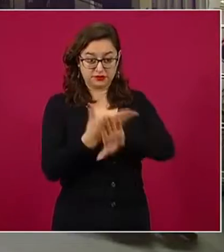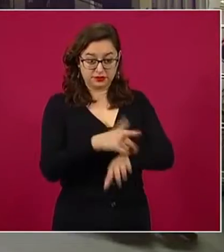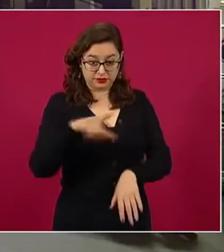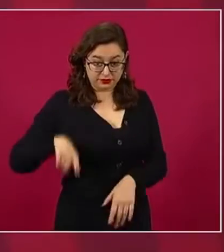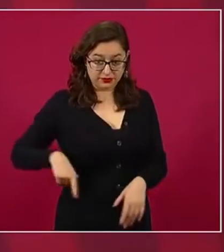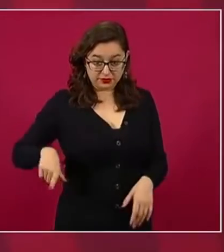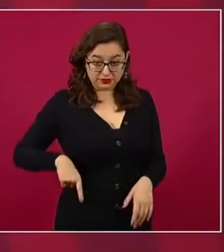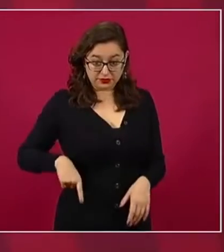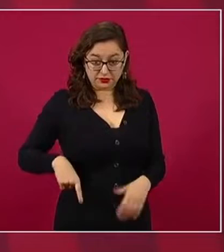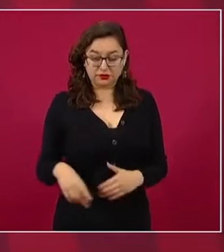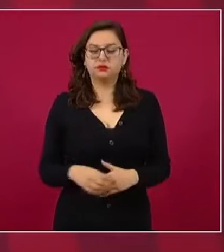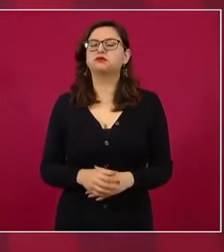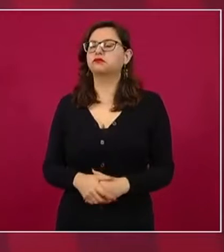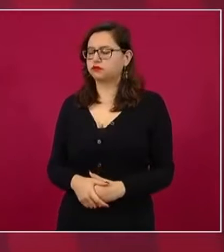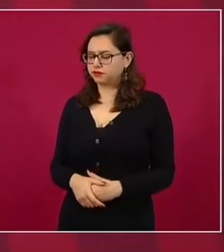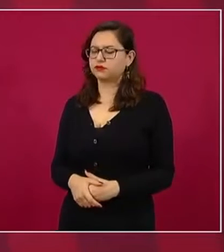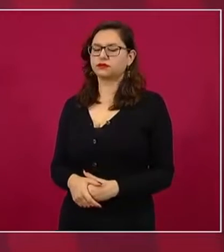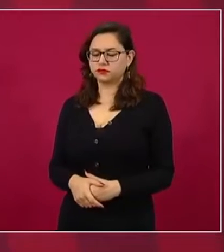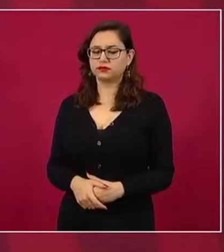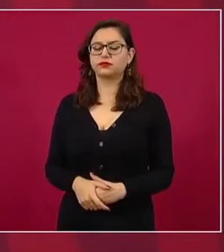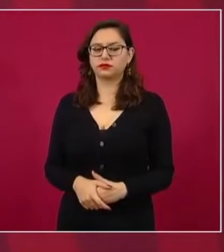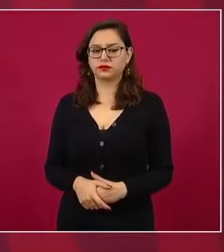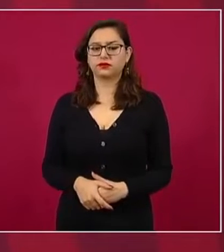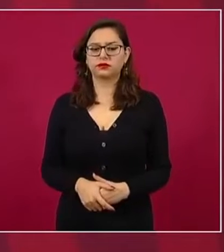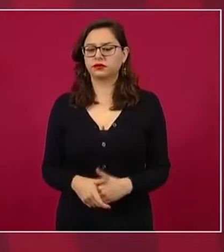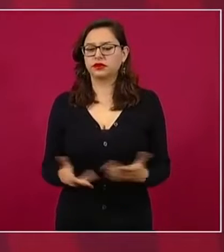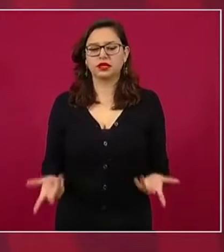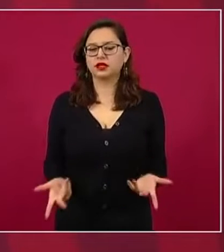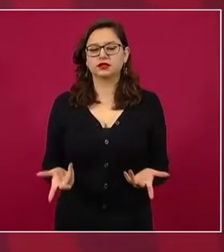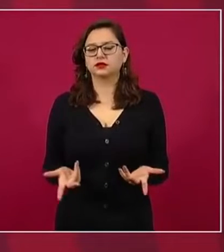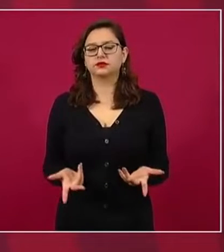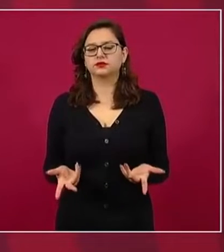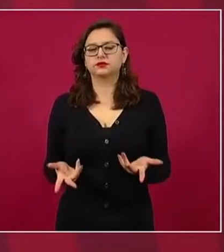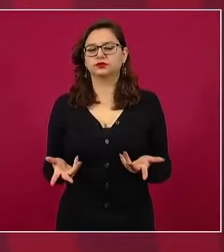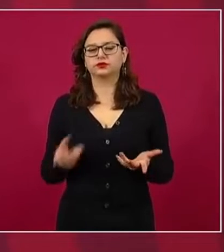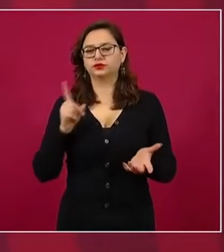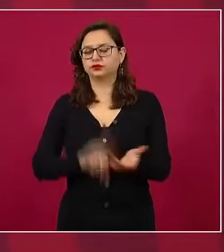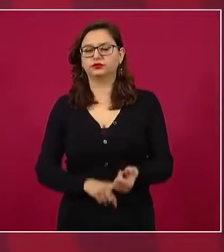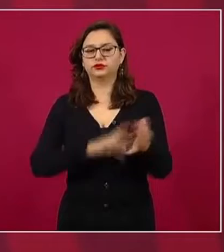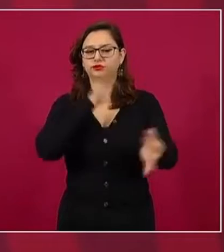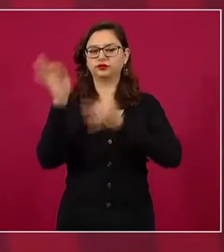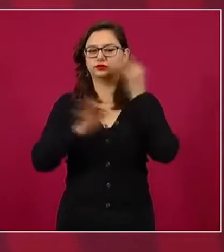Es una especie de golpismo mediático,